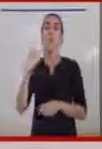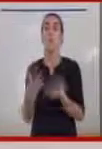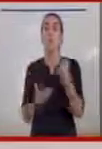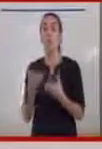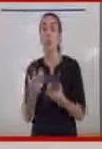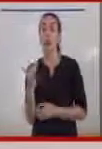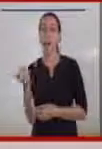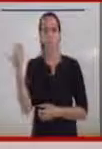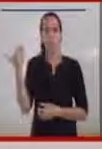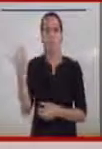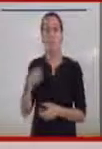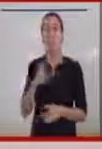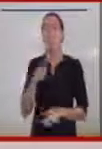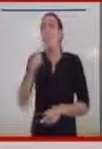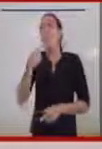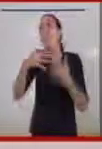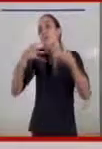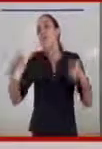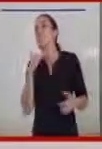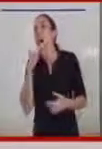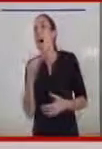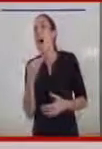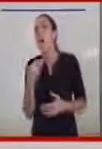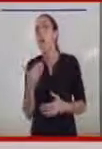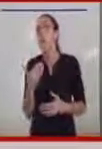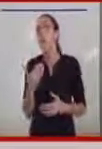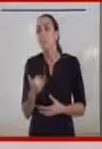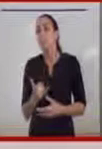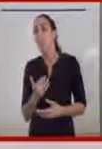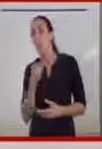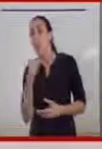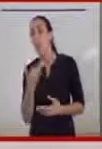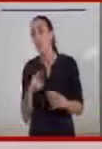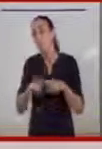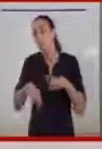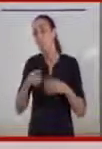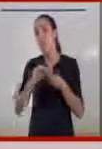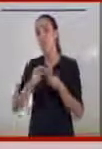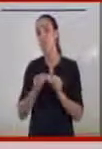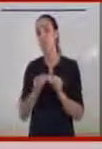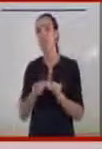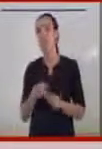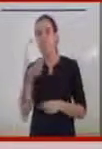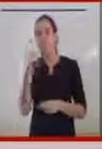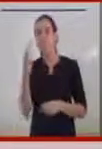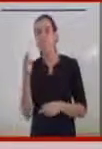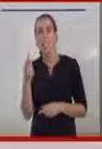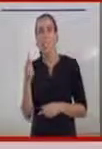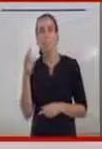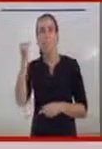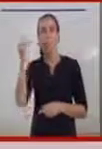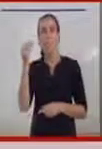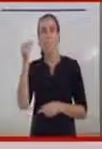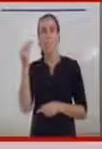alguna frase que decía y de alguna forma nos pareció interesante llegar al ciudad